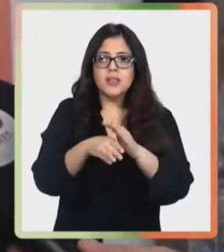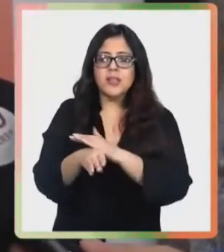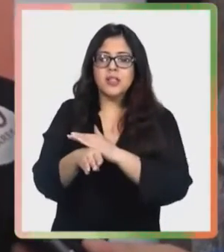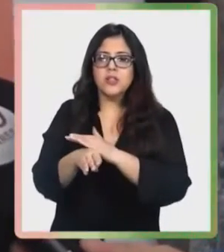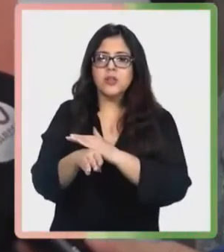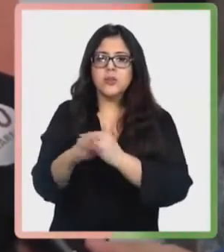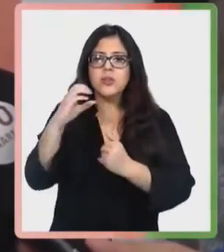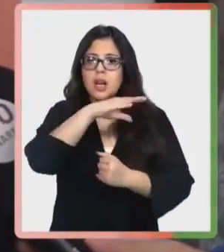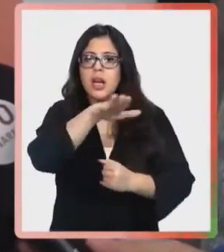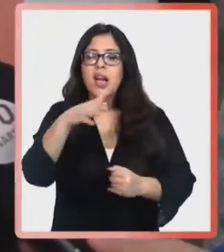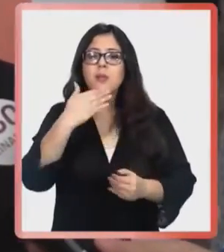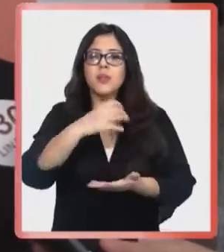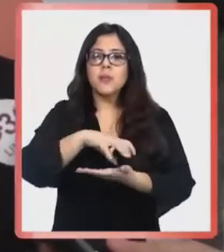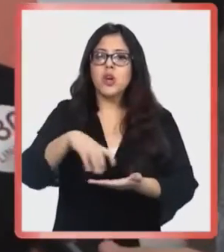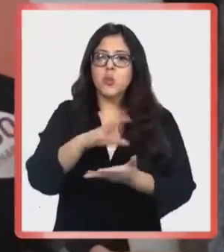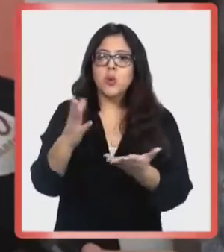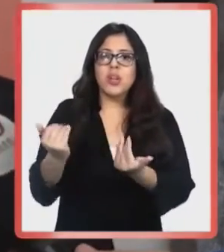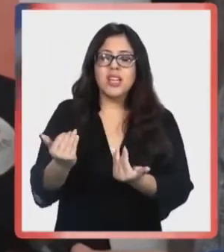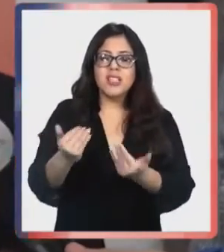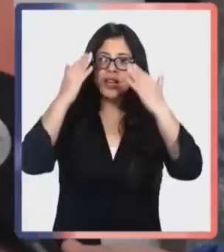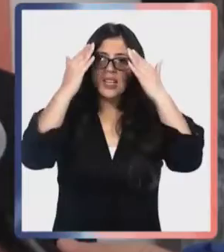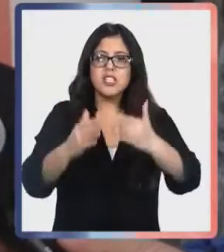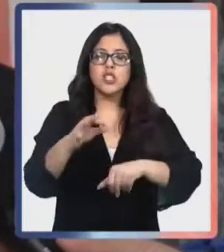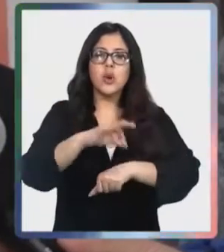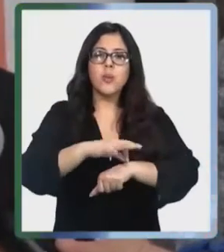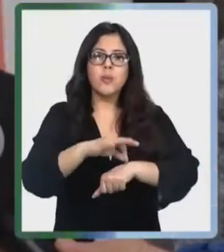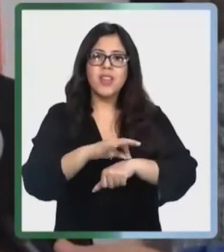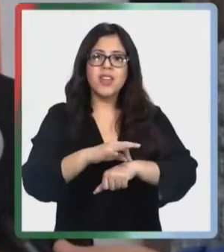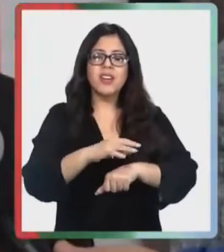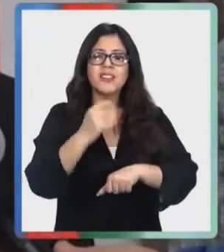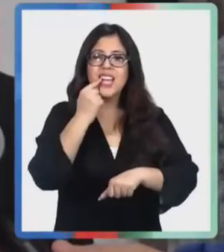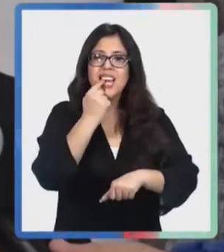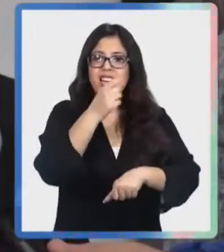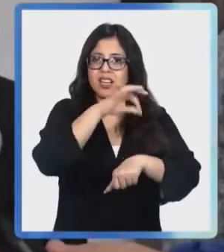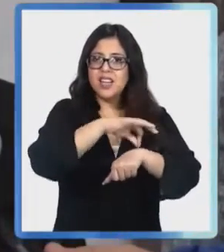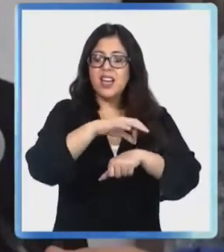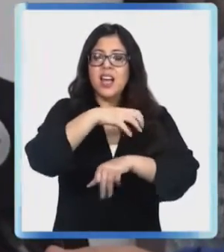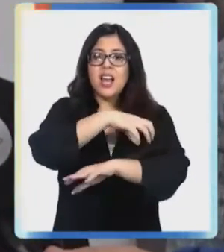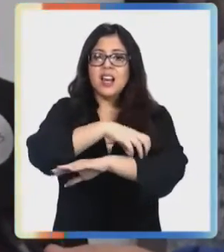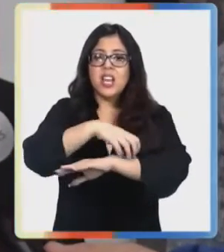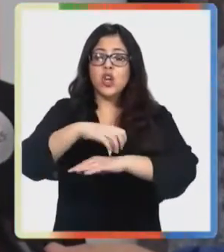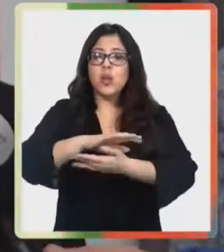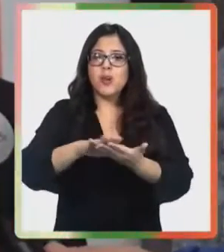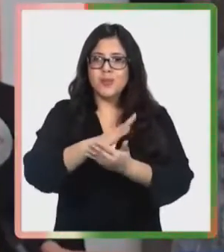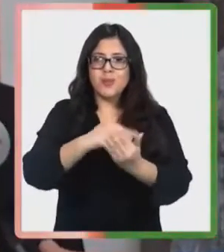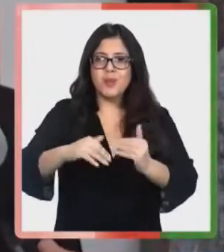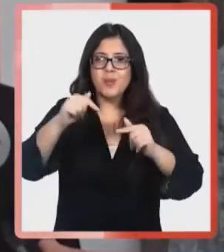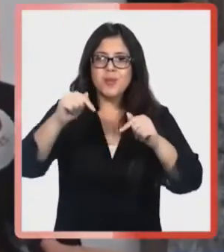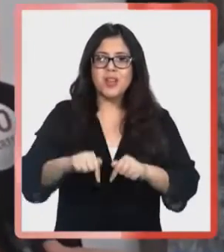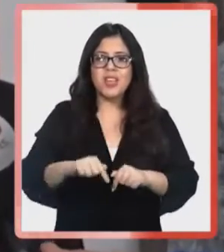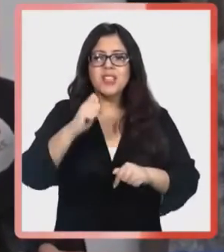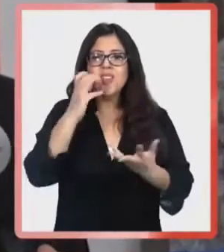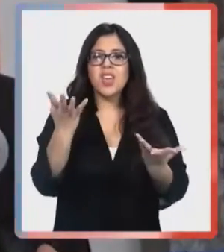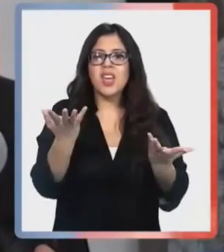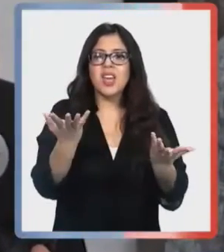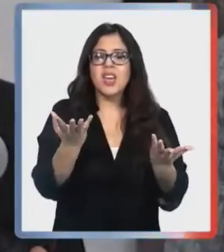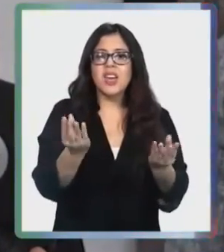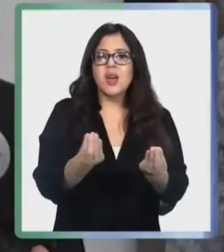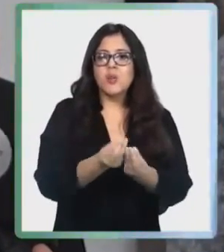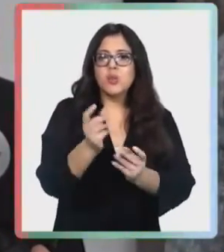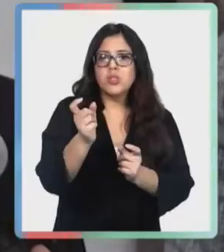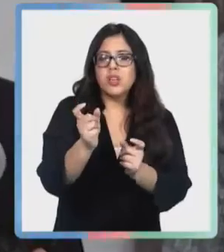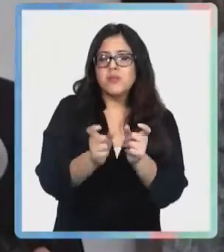difíciles de rurales y comunas que requieren la atención médica y odontológica en regiones como la nuestra de alta